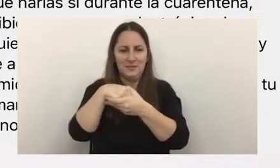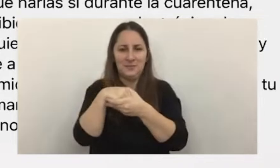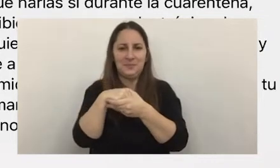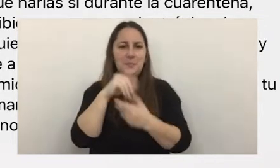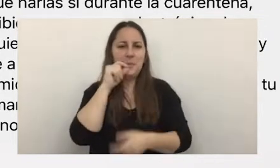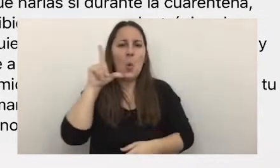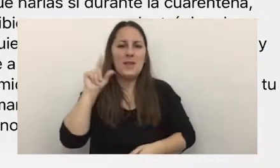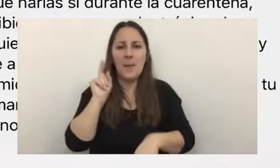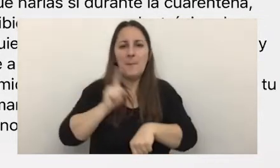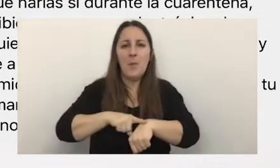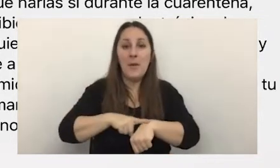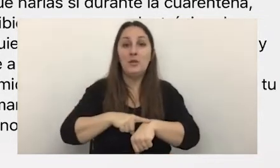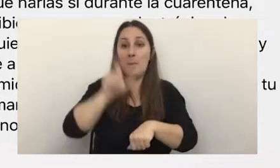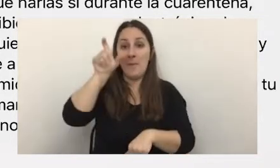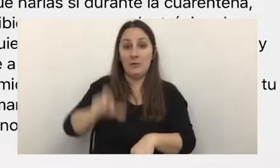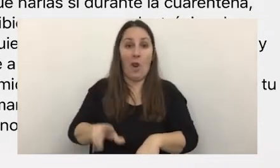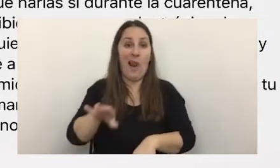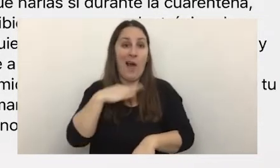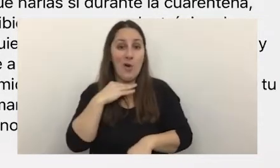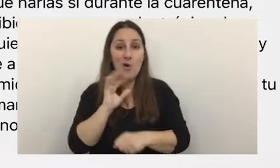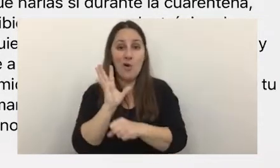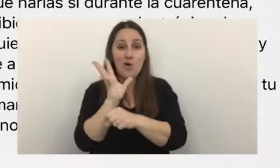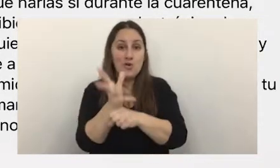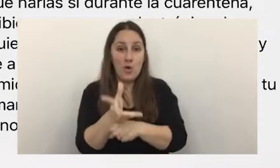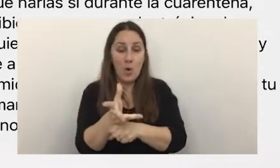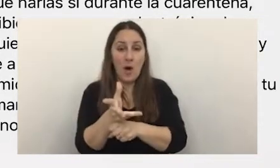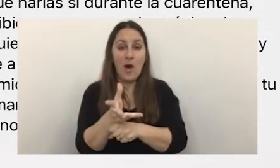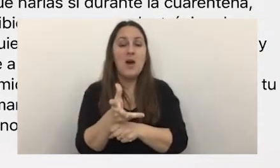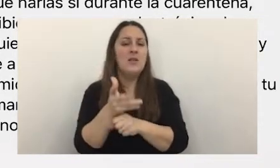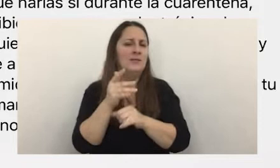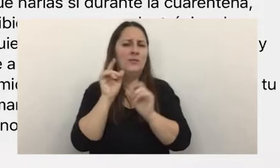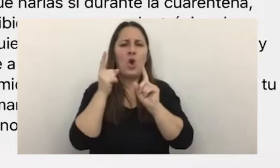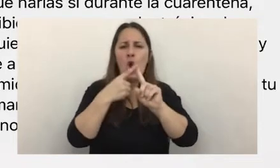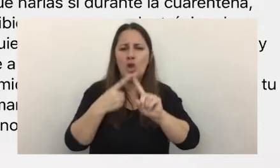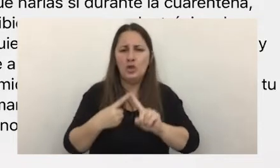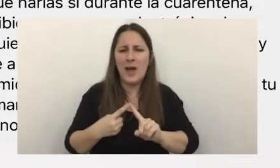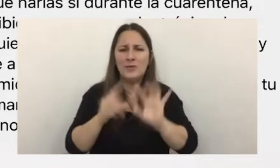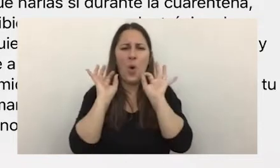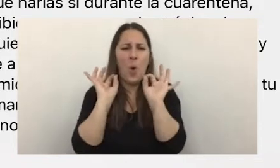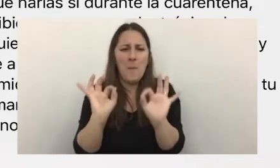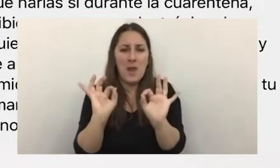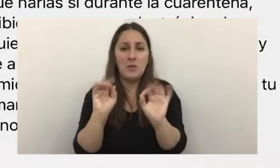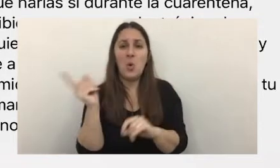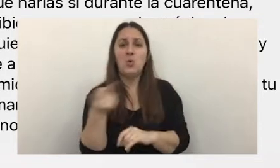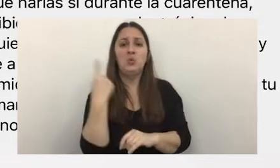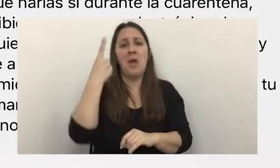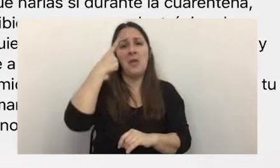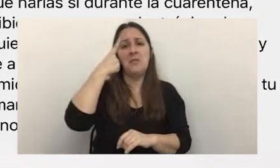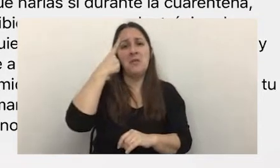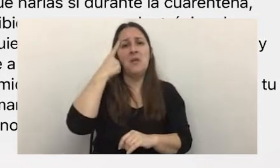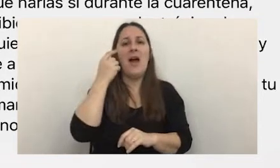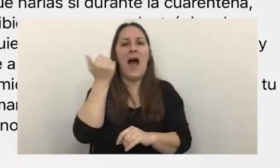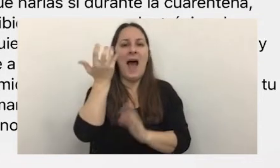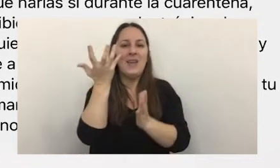a la hora de que el delincuente les robe todos sus contactos y mientras ustedes están en un blackout de